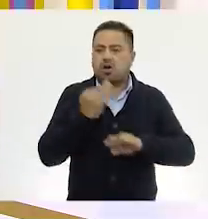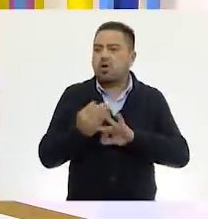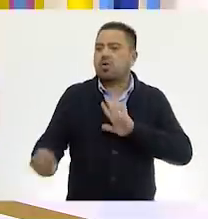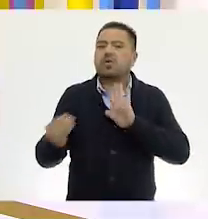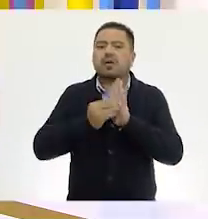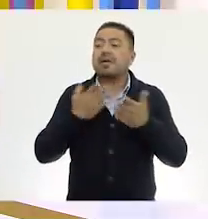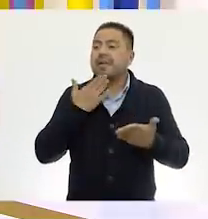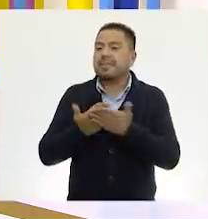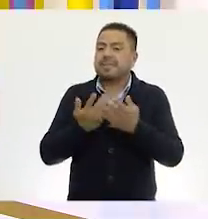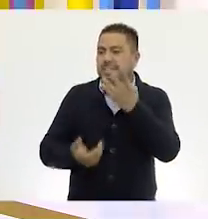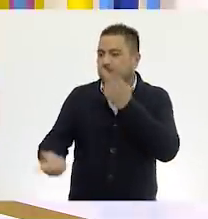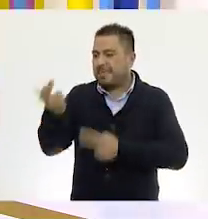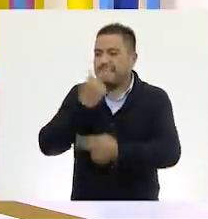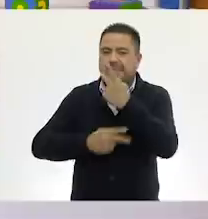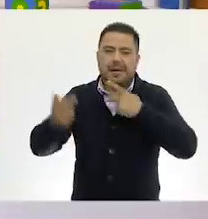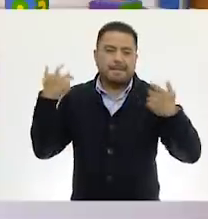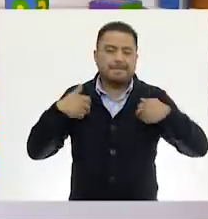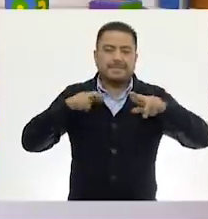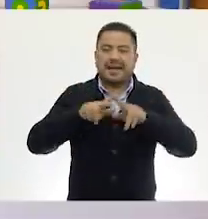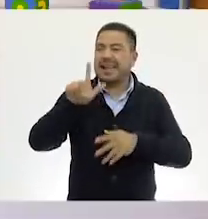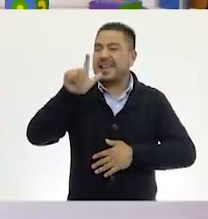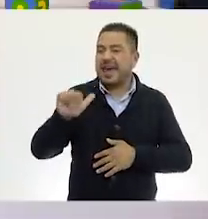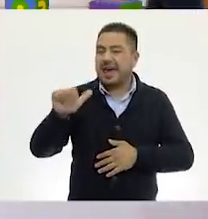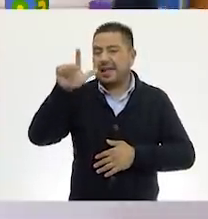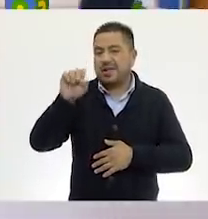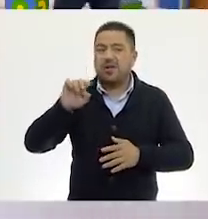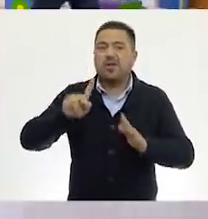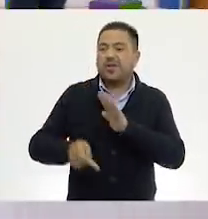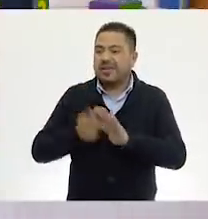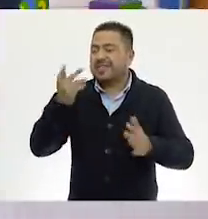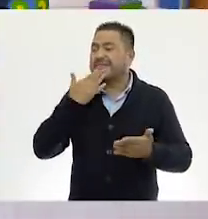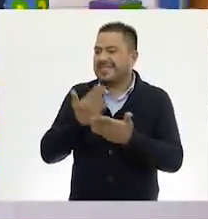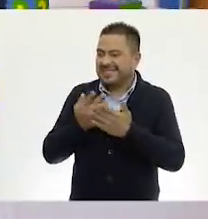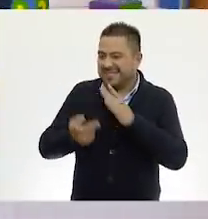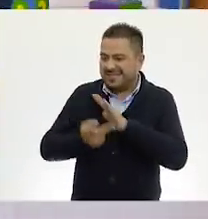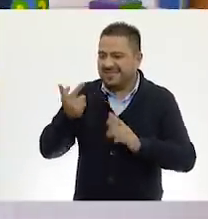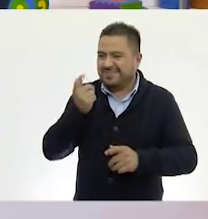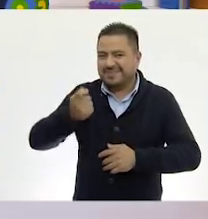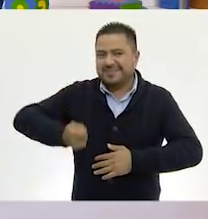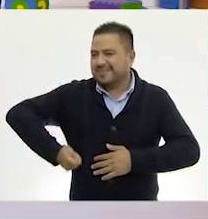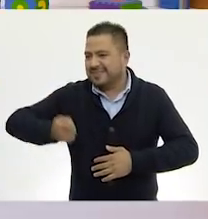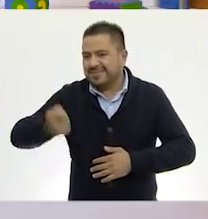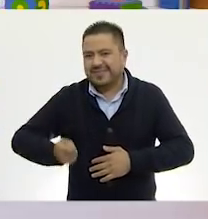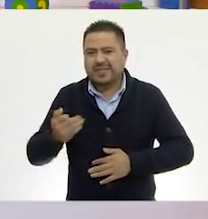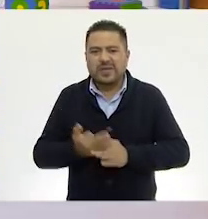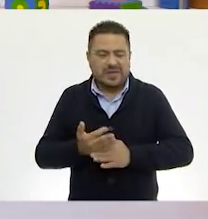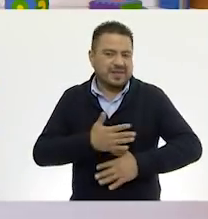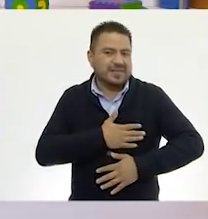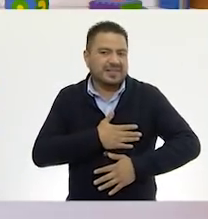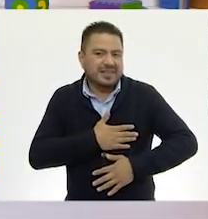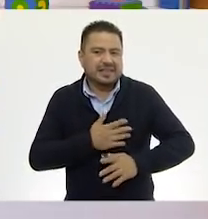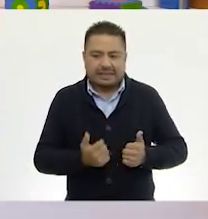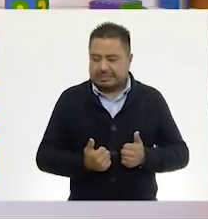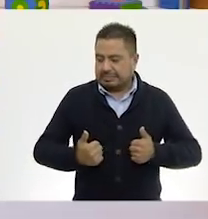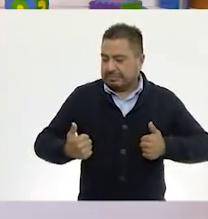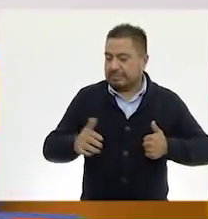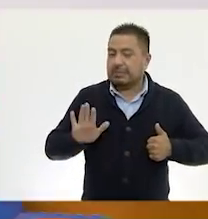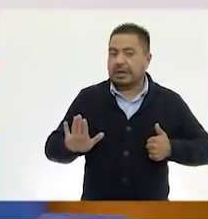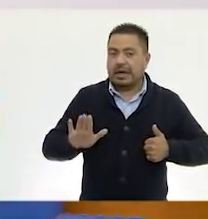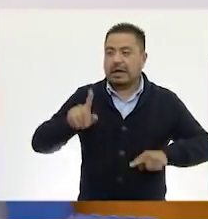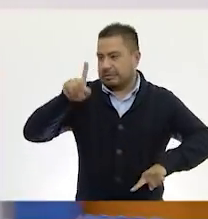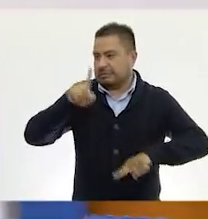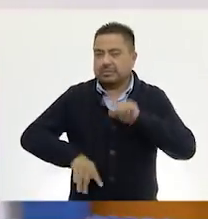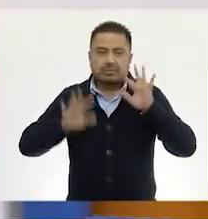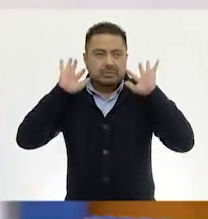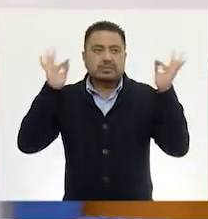hoy, quiero darle la bienvenida al maestro Lalo de nuevo. ¿Cómo estás, Lalo? Bienvenido. Hola, muy bien. Te saludo a la distancia. Y bueno, esperamos a que te retires